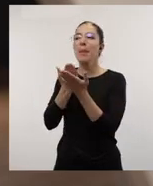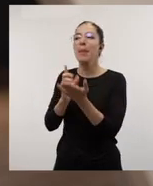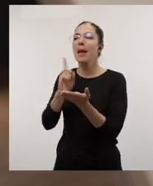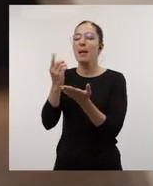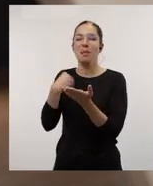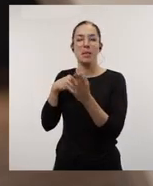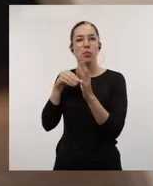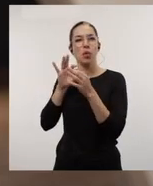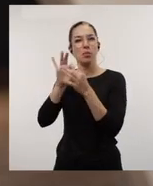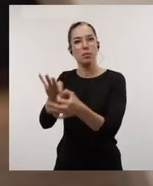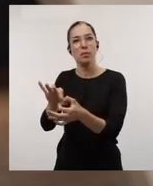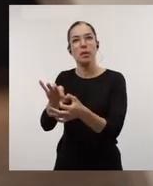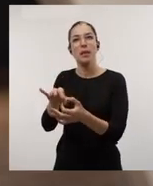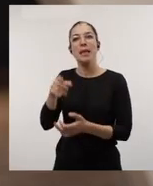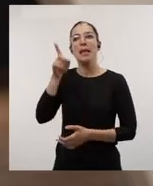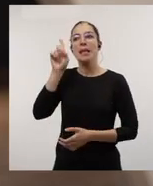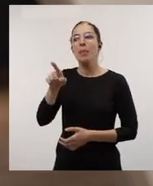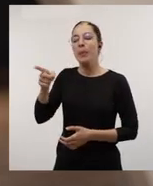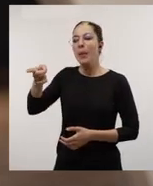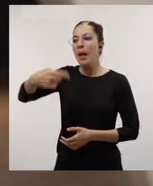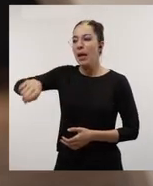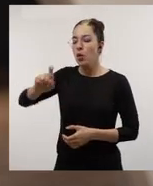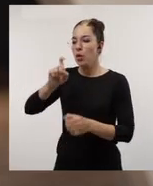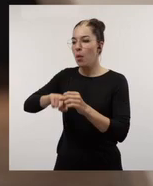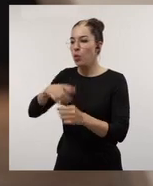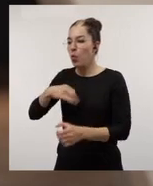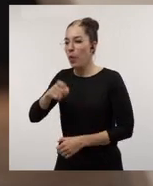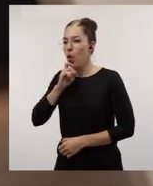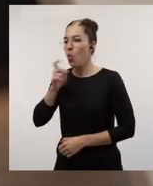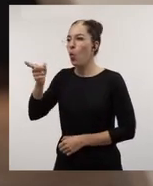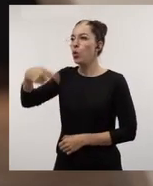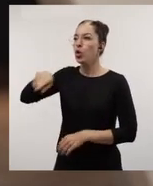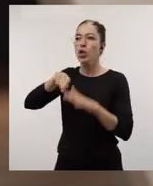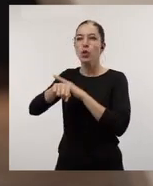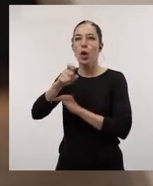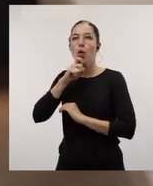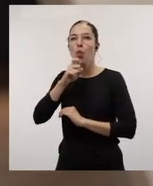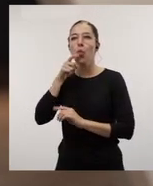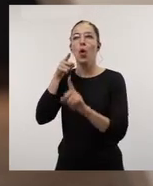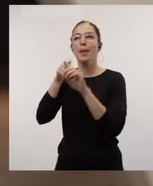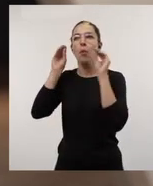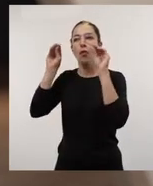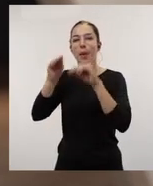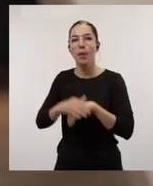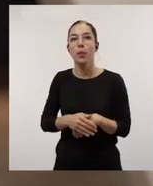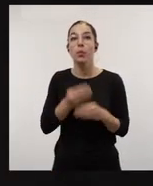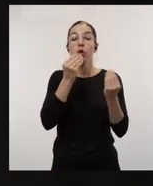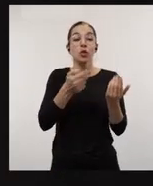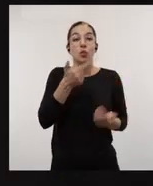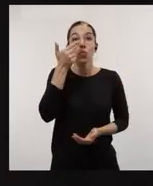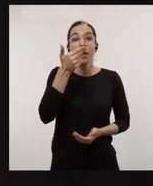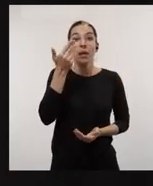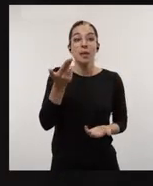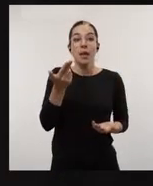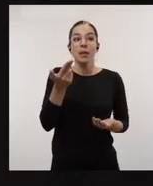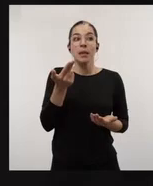más demandan en ese aspecto? ¿Y cómo pueden apuntarse, cómo lo vais a gestionar para que puedan hacer esa formación? Pues ha